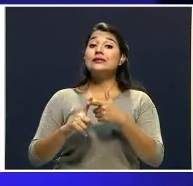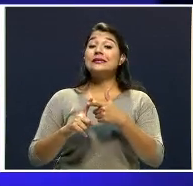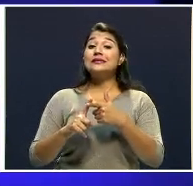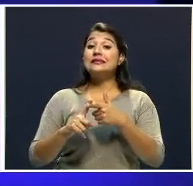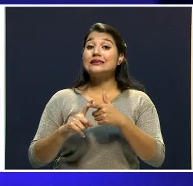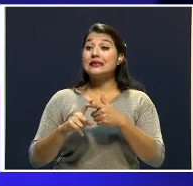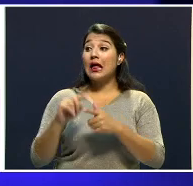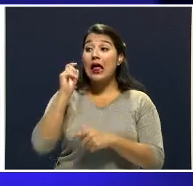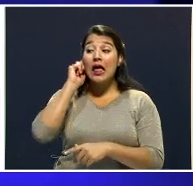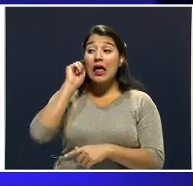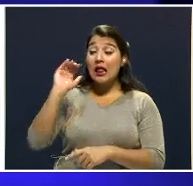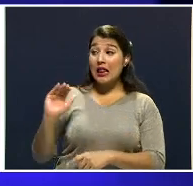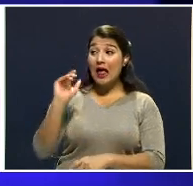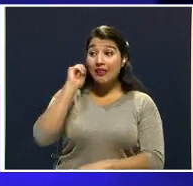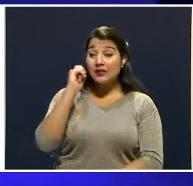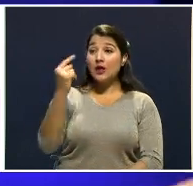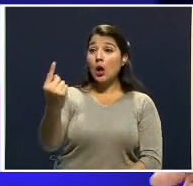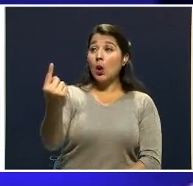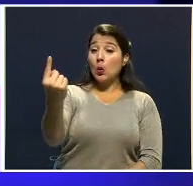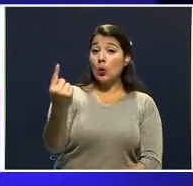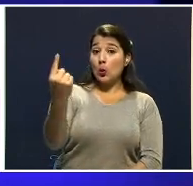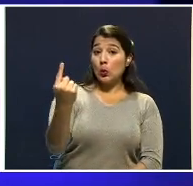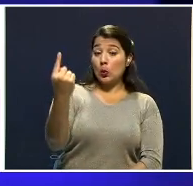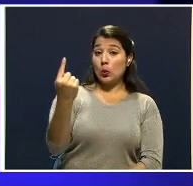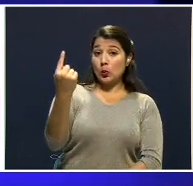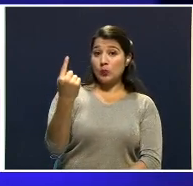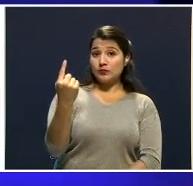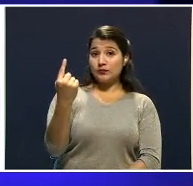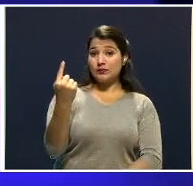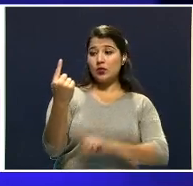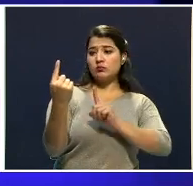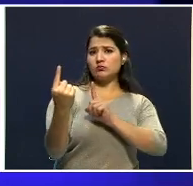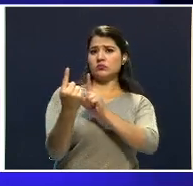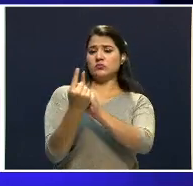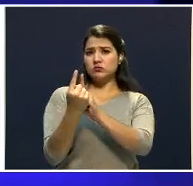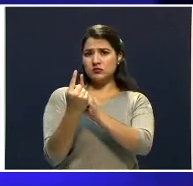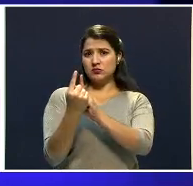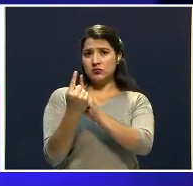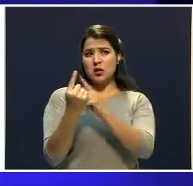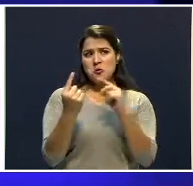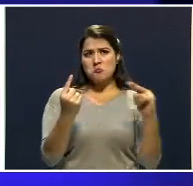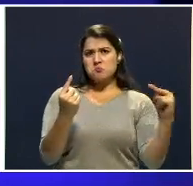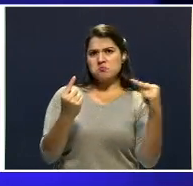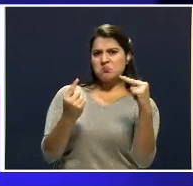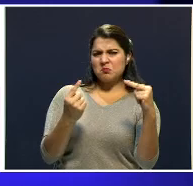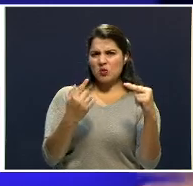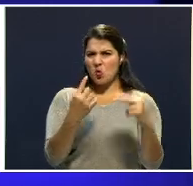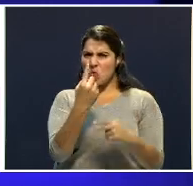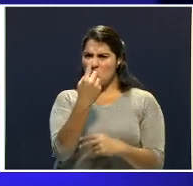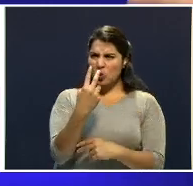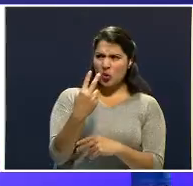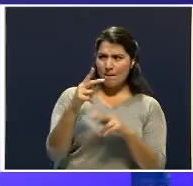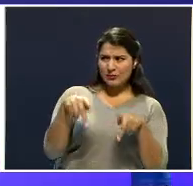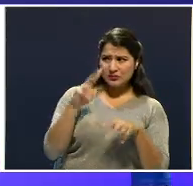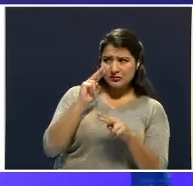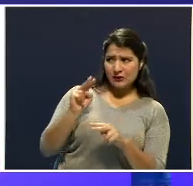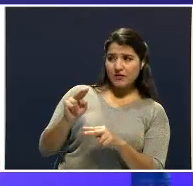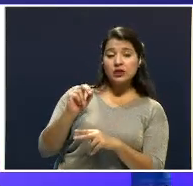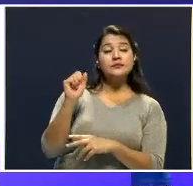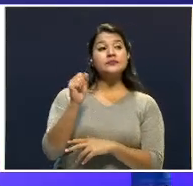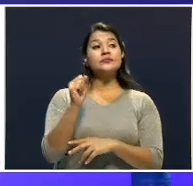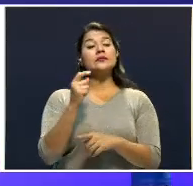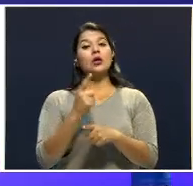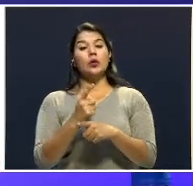hay un testigo o testigos que ven a una persona, a la niña, a la hora que... Exactamente, a la hora en que ella